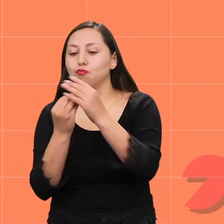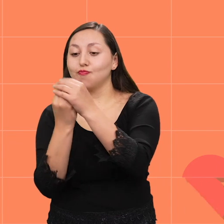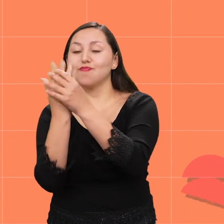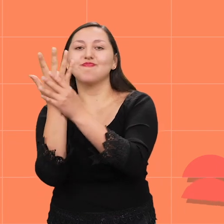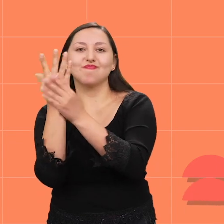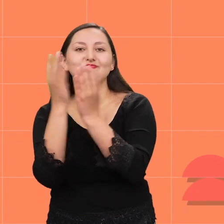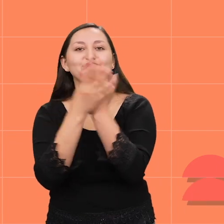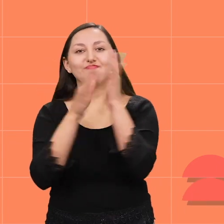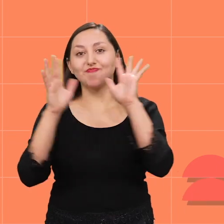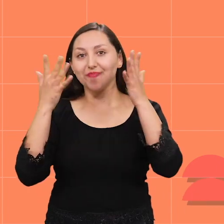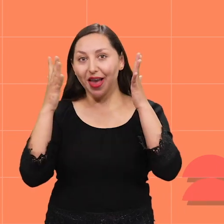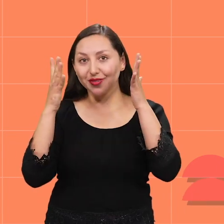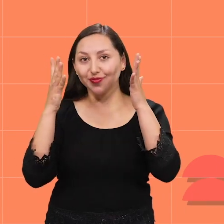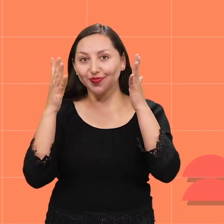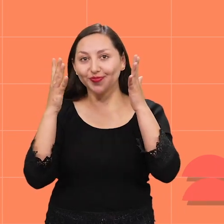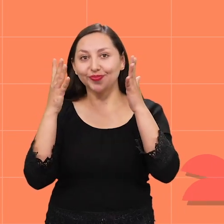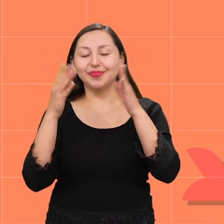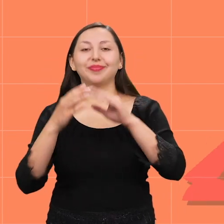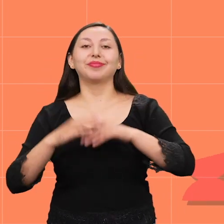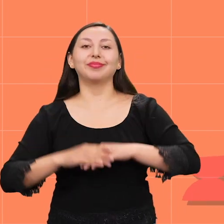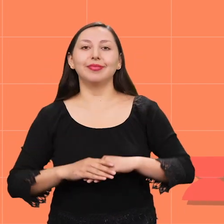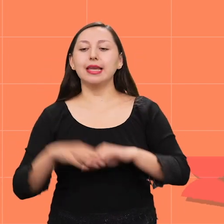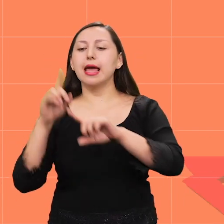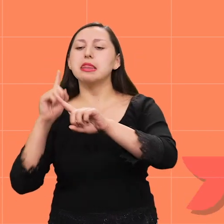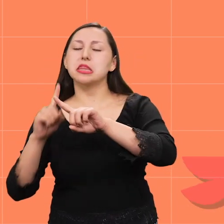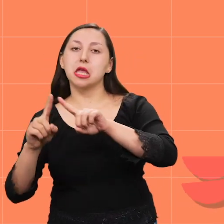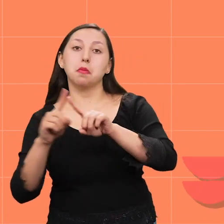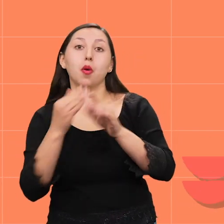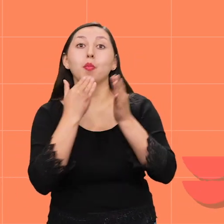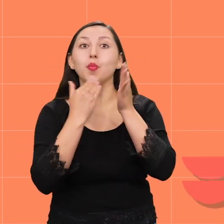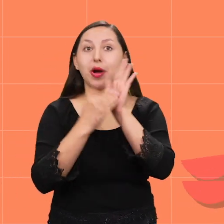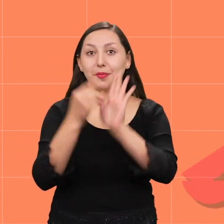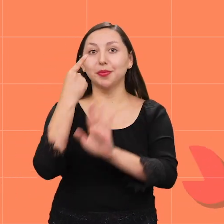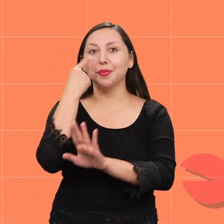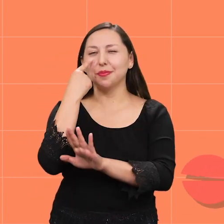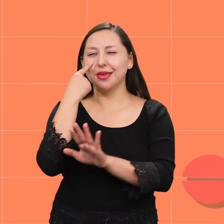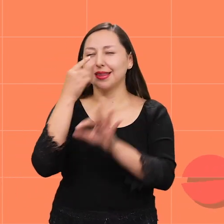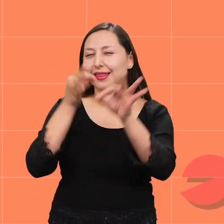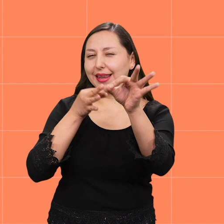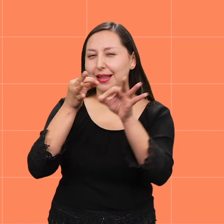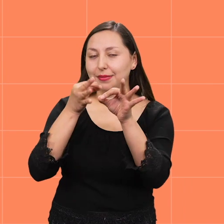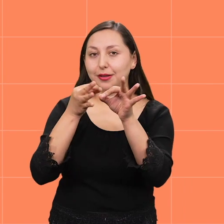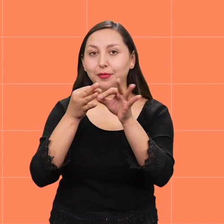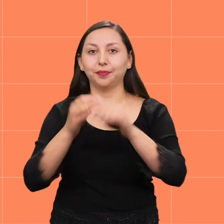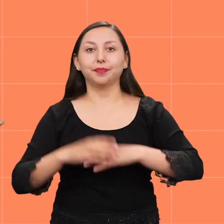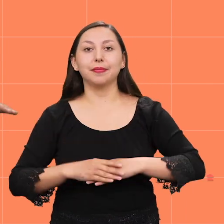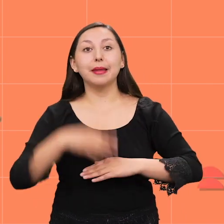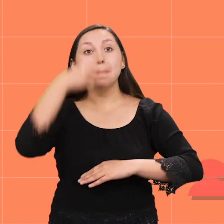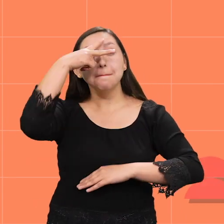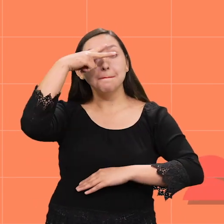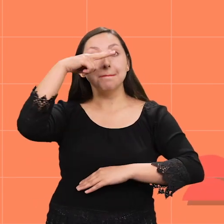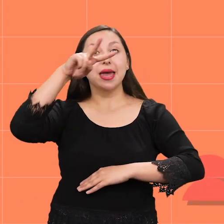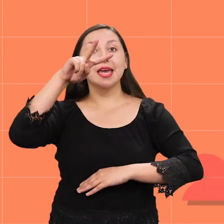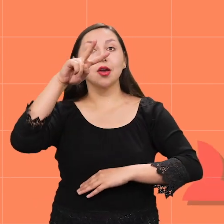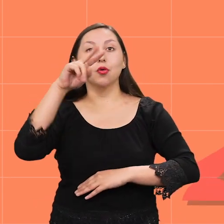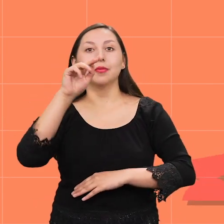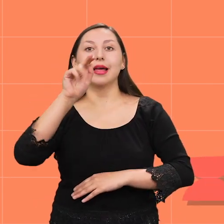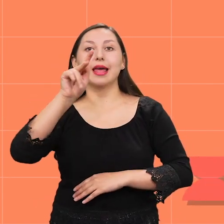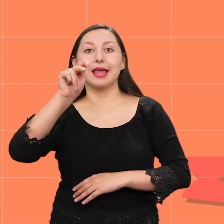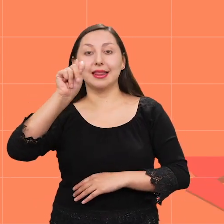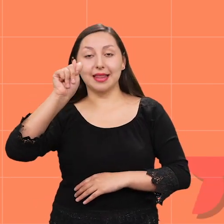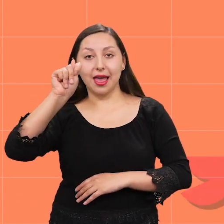manos, también presenta diferencias entre países. Miren, la letra T en México es